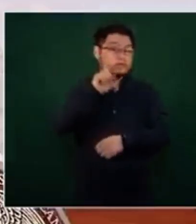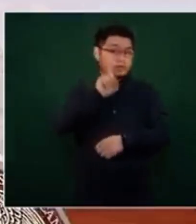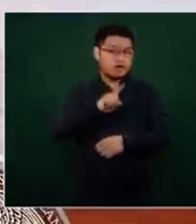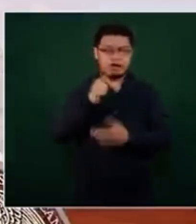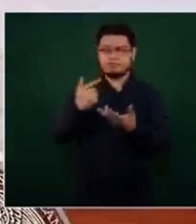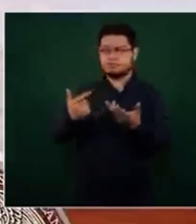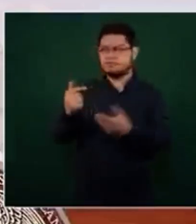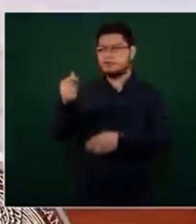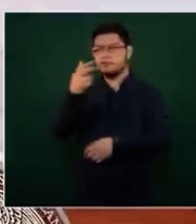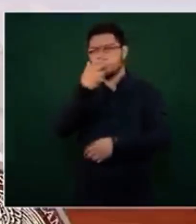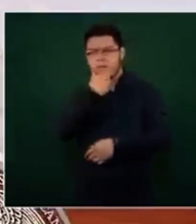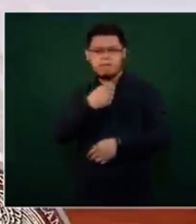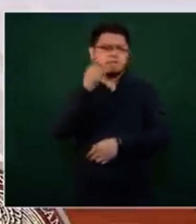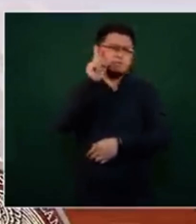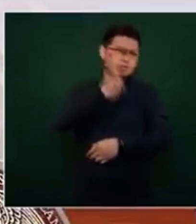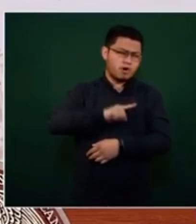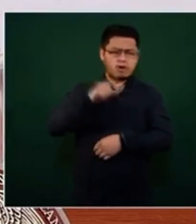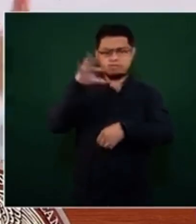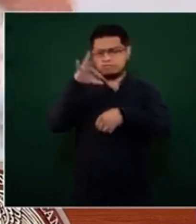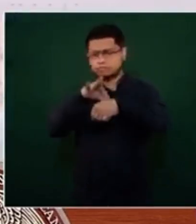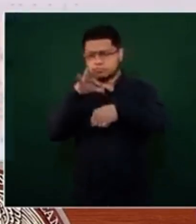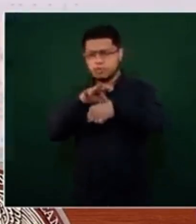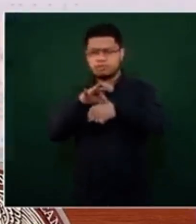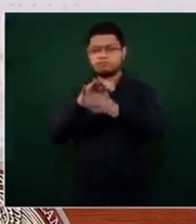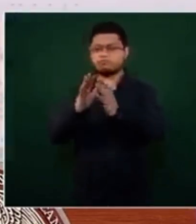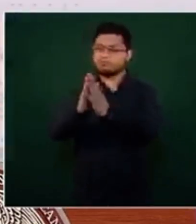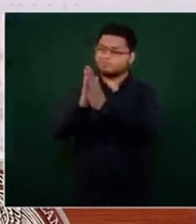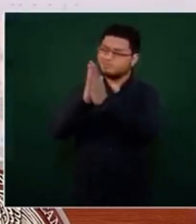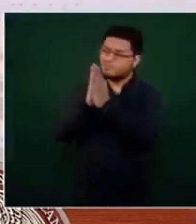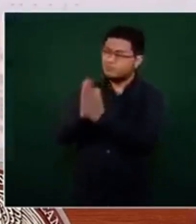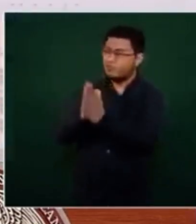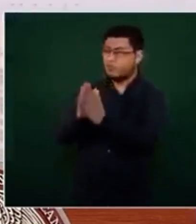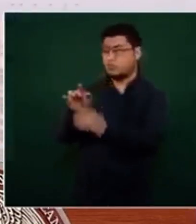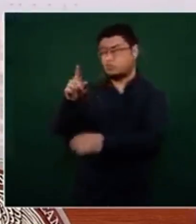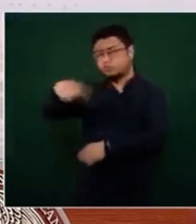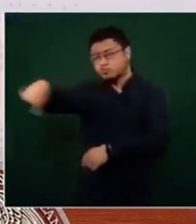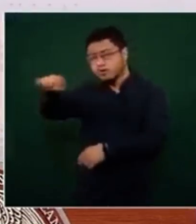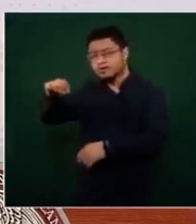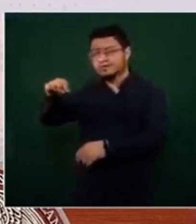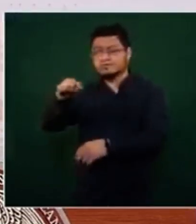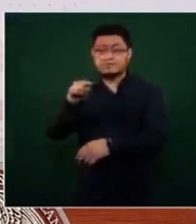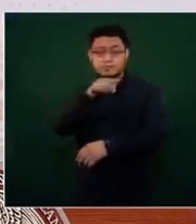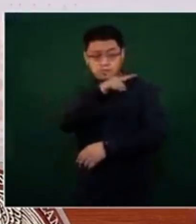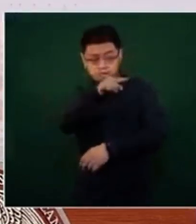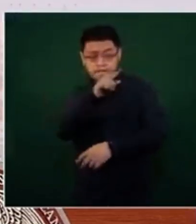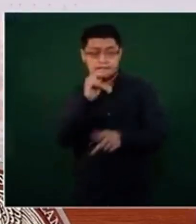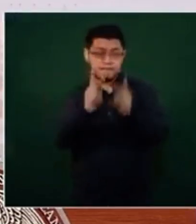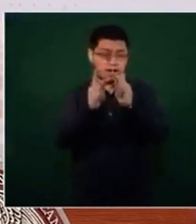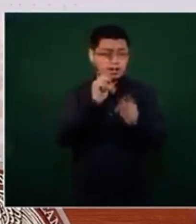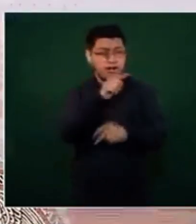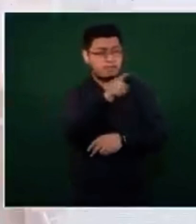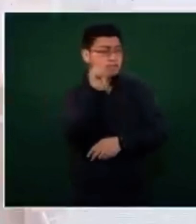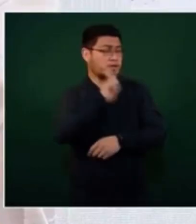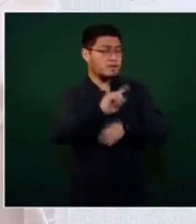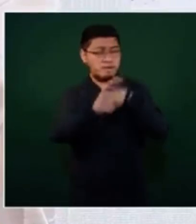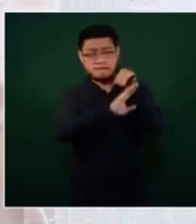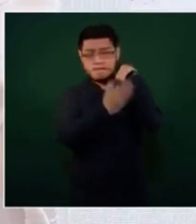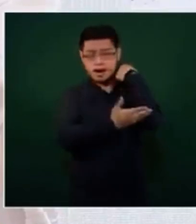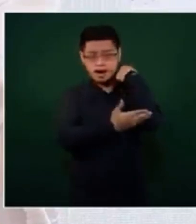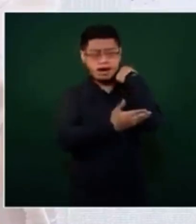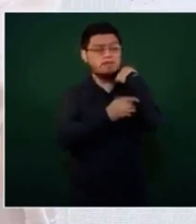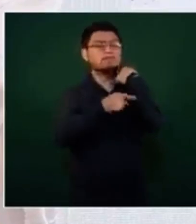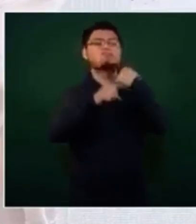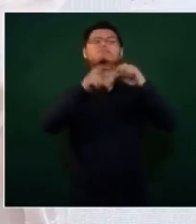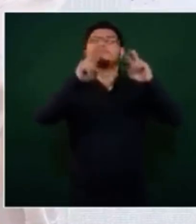y médicas, para que no pongan interferencia a la voluntad de las mujeres de vacunarse. Las vacunas son